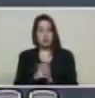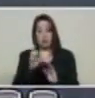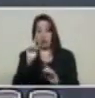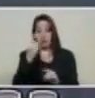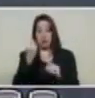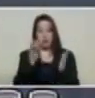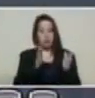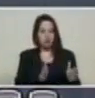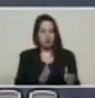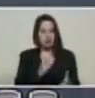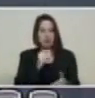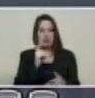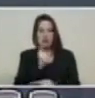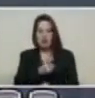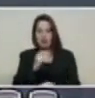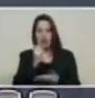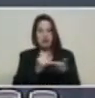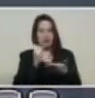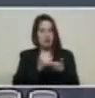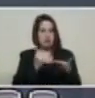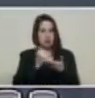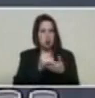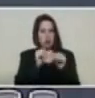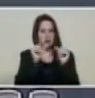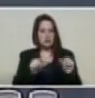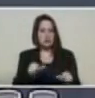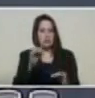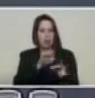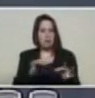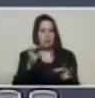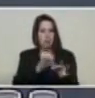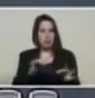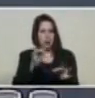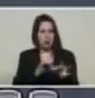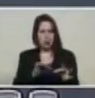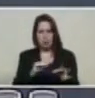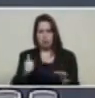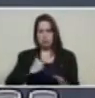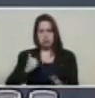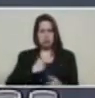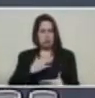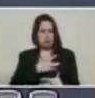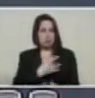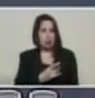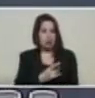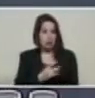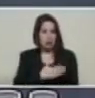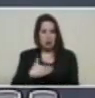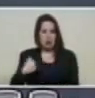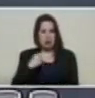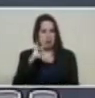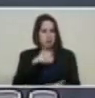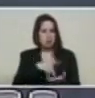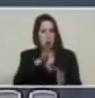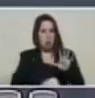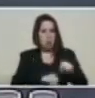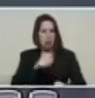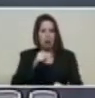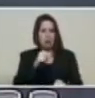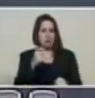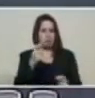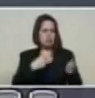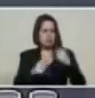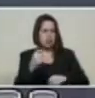en el sistema del petro por parte de todo aquel que esté interesado, la apertura de su